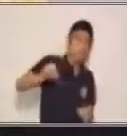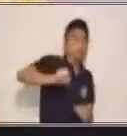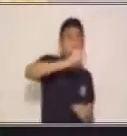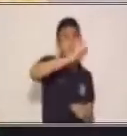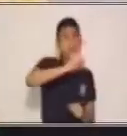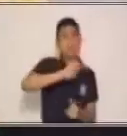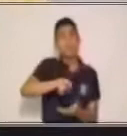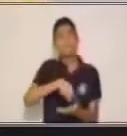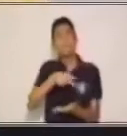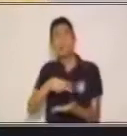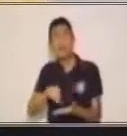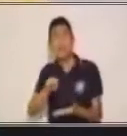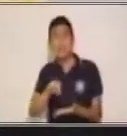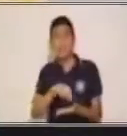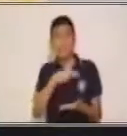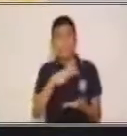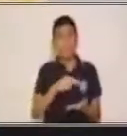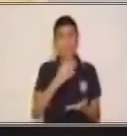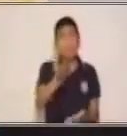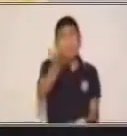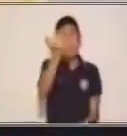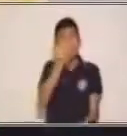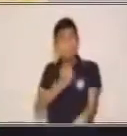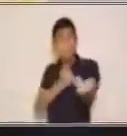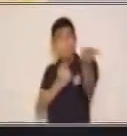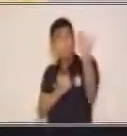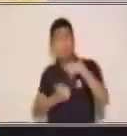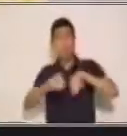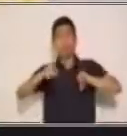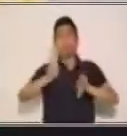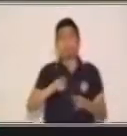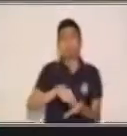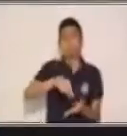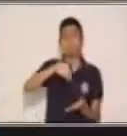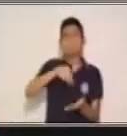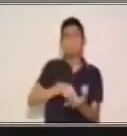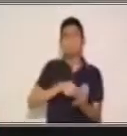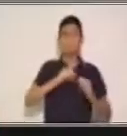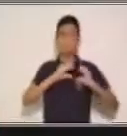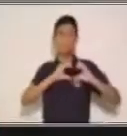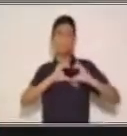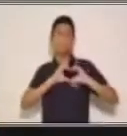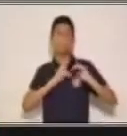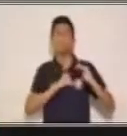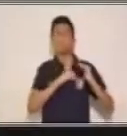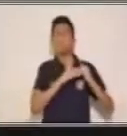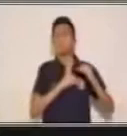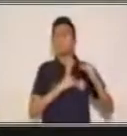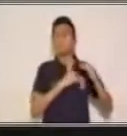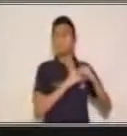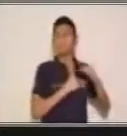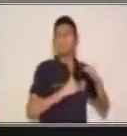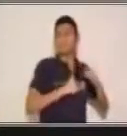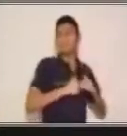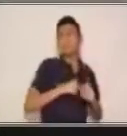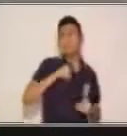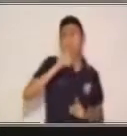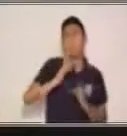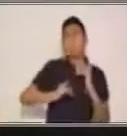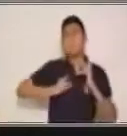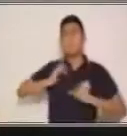bailar. Vamos muy arriba. Esos corazones, nuestros